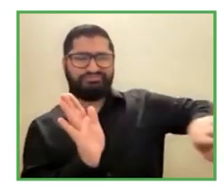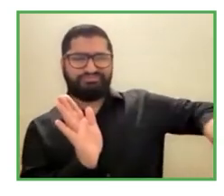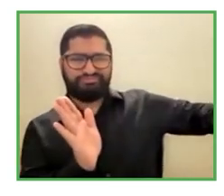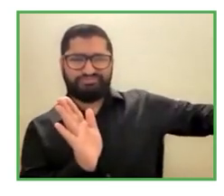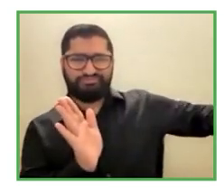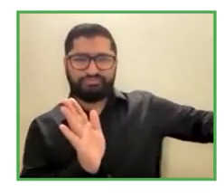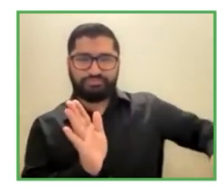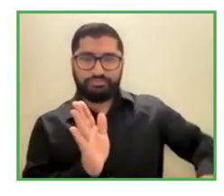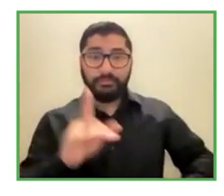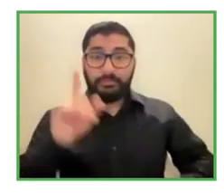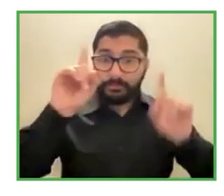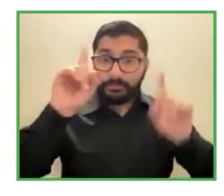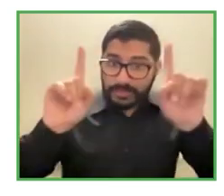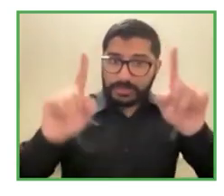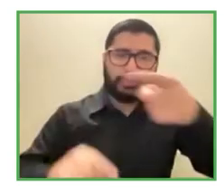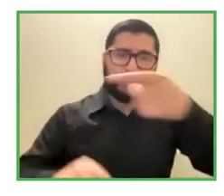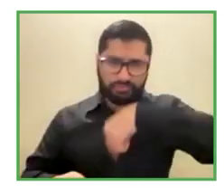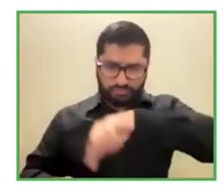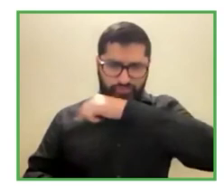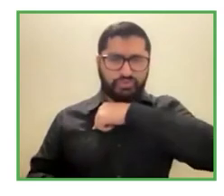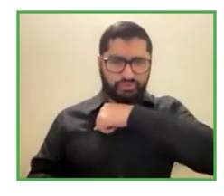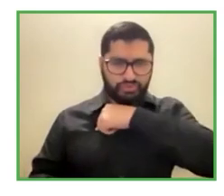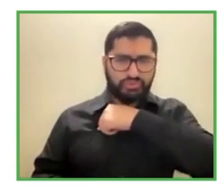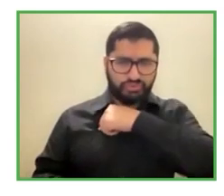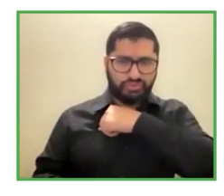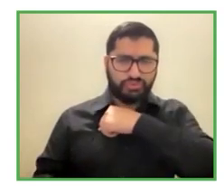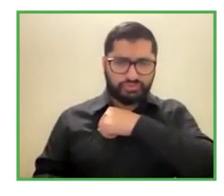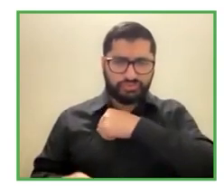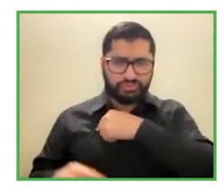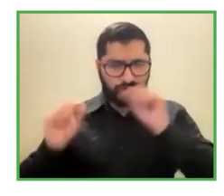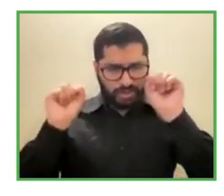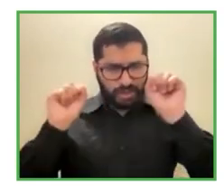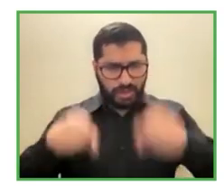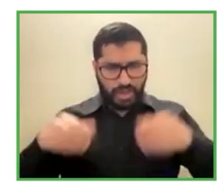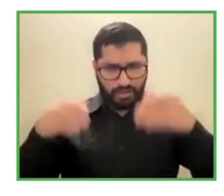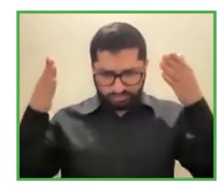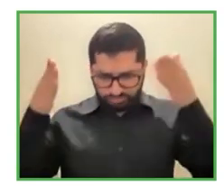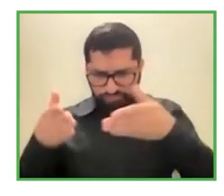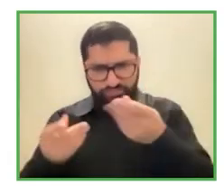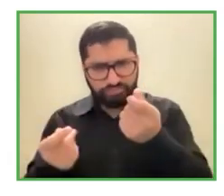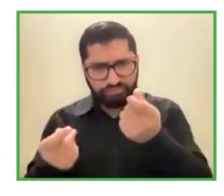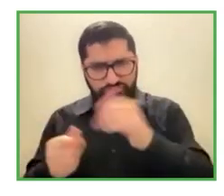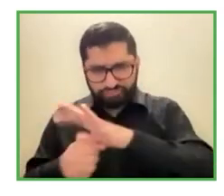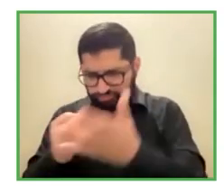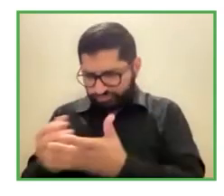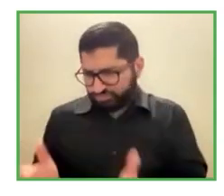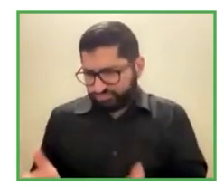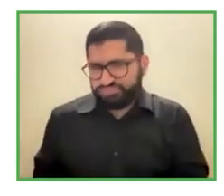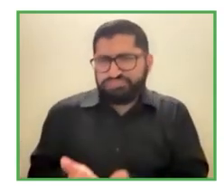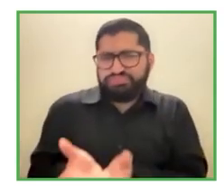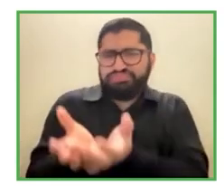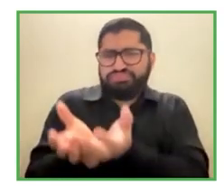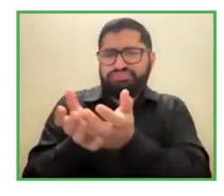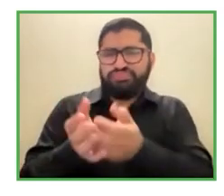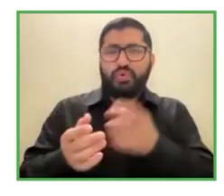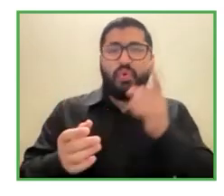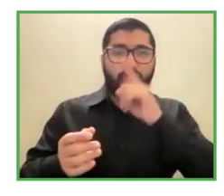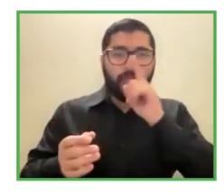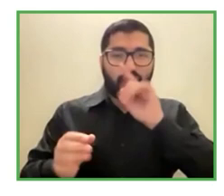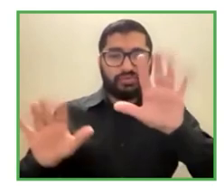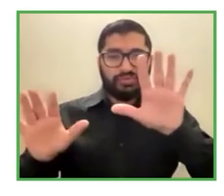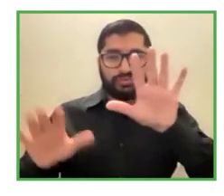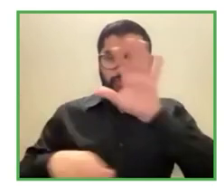hemos podido superar esto en el año siete y en los últimos cinco años hemos sido muy rentables pero